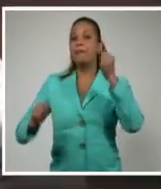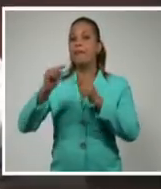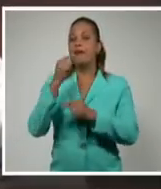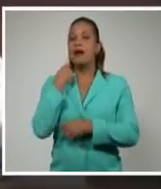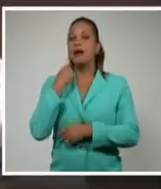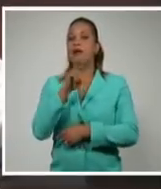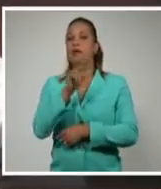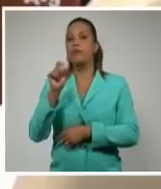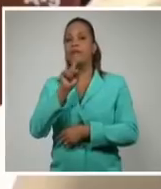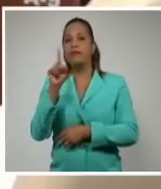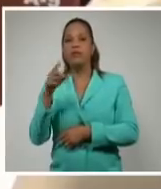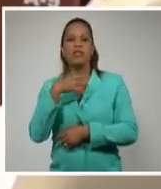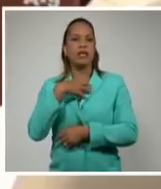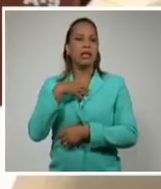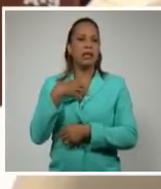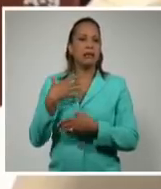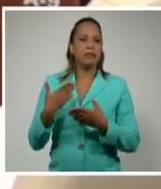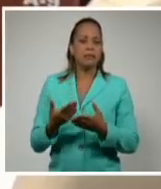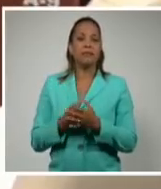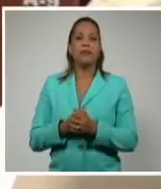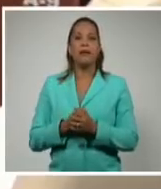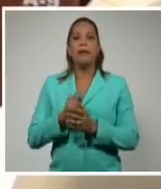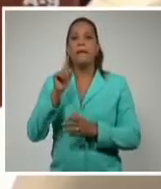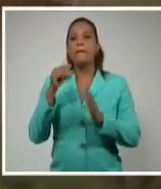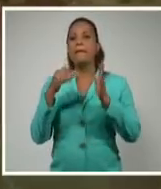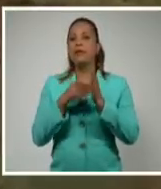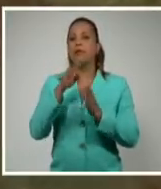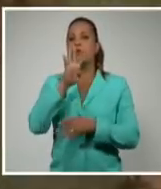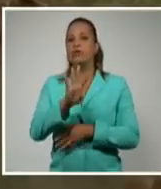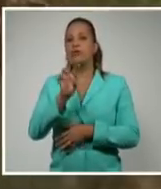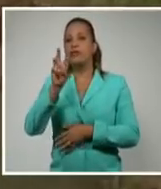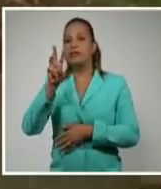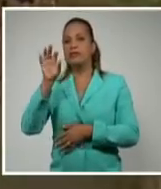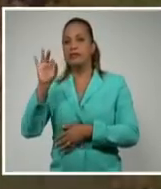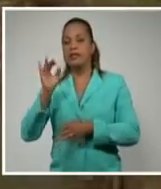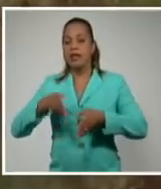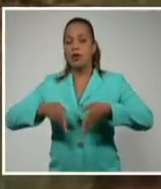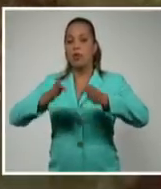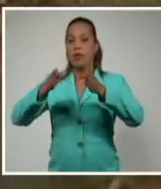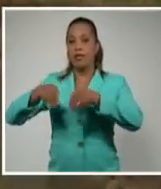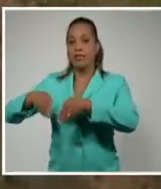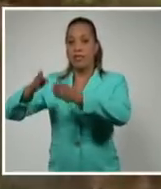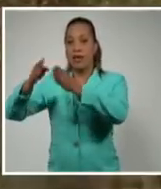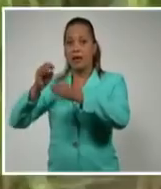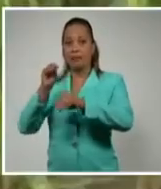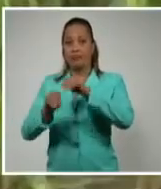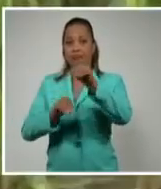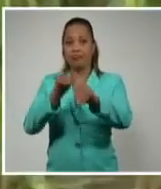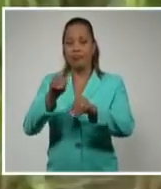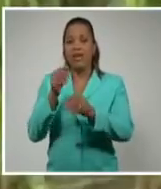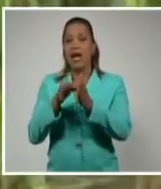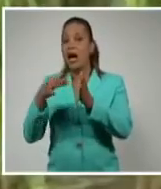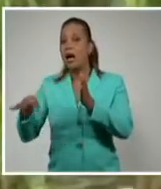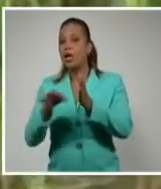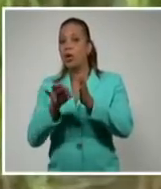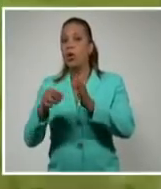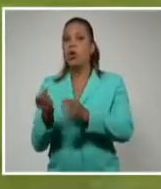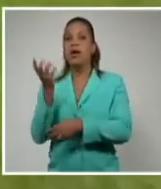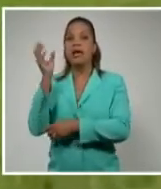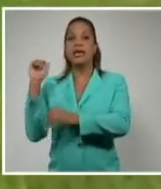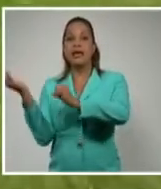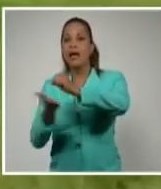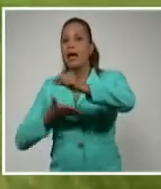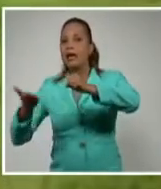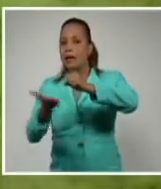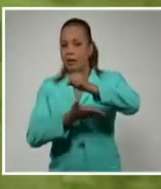es tener bajo riego 1,437 hectáreas de cultivos varios, arroz y caña. De